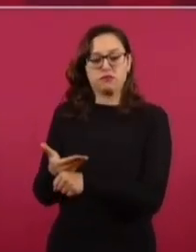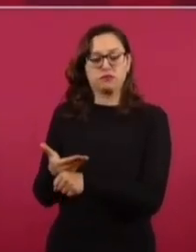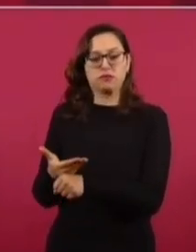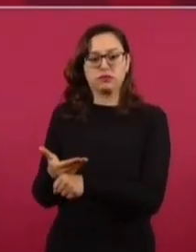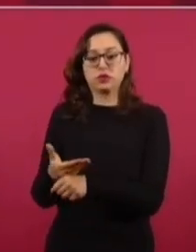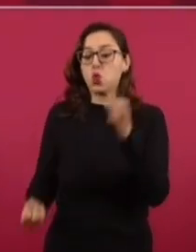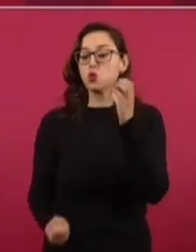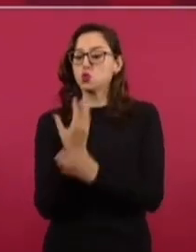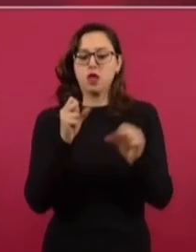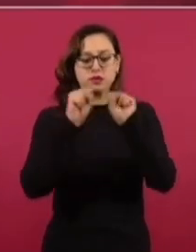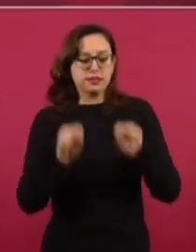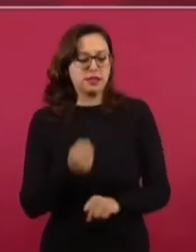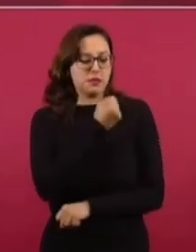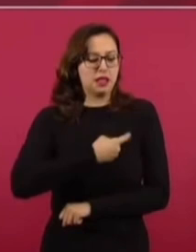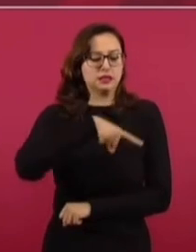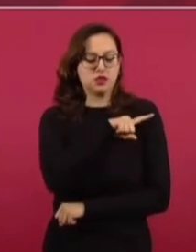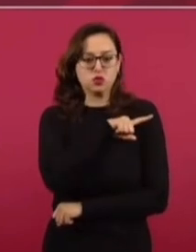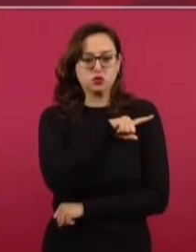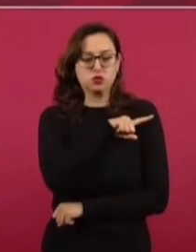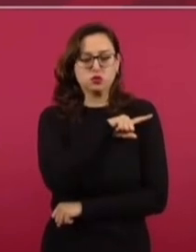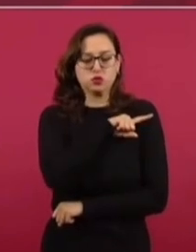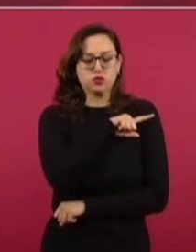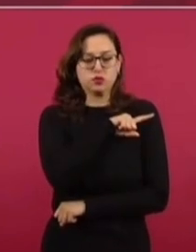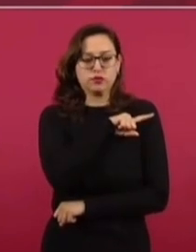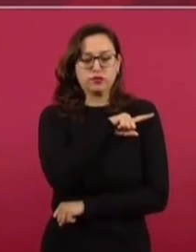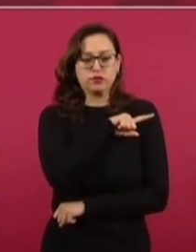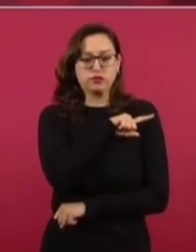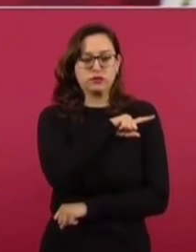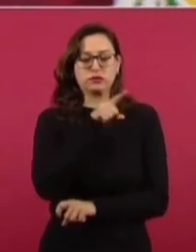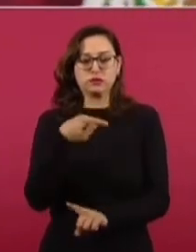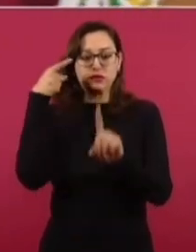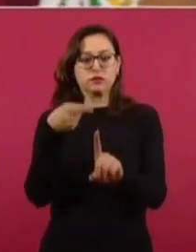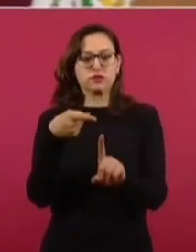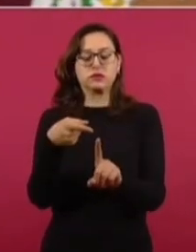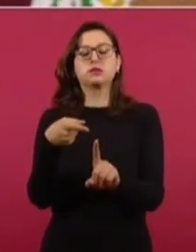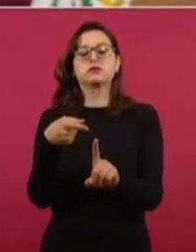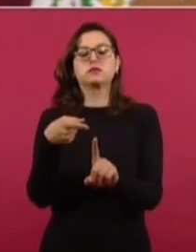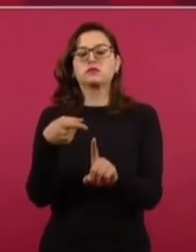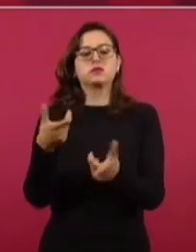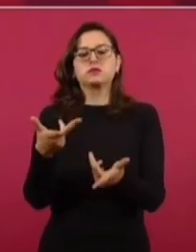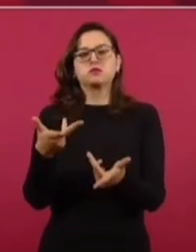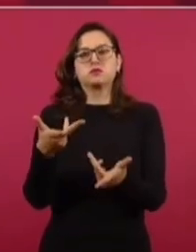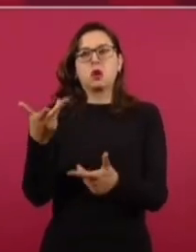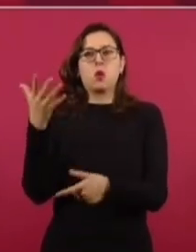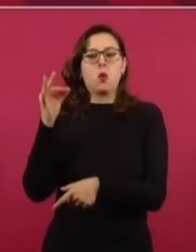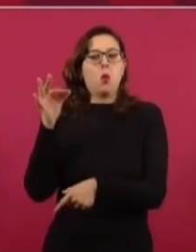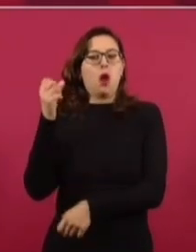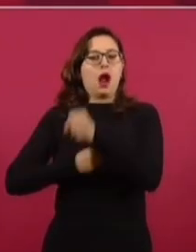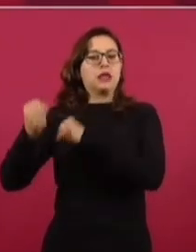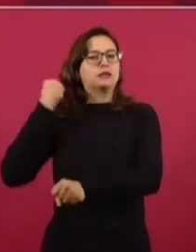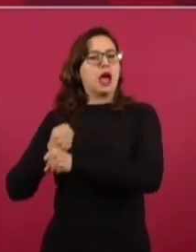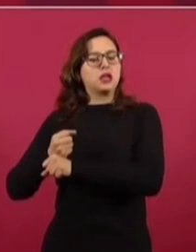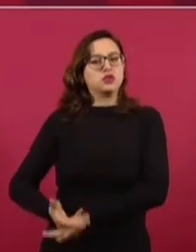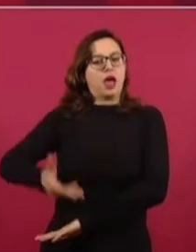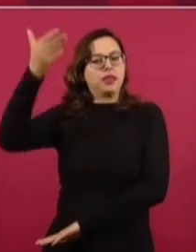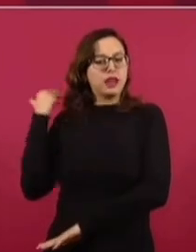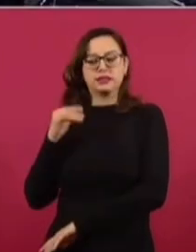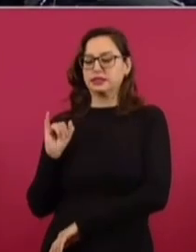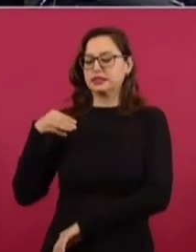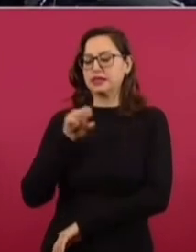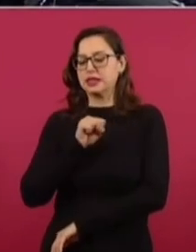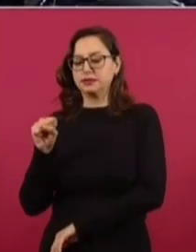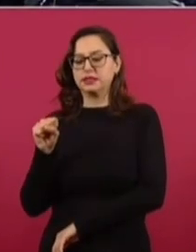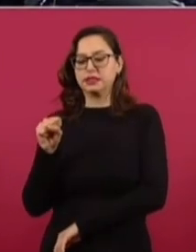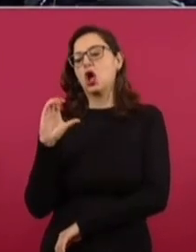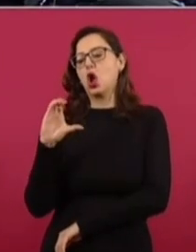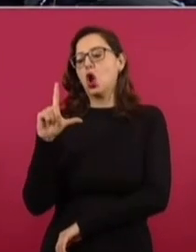basando en el esquema que se inició hace un poco más de 40 años, del IMSS-Bienestar, que antes se